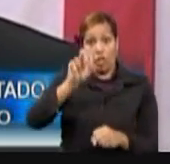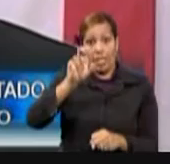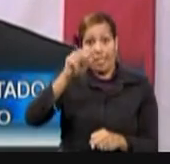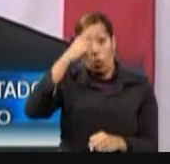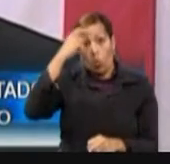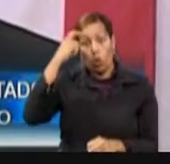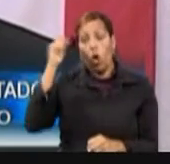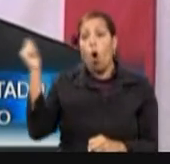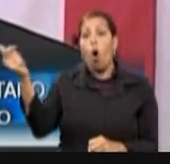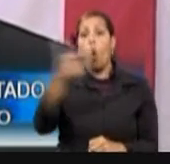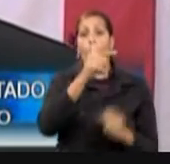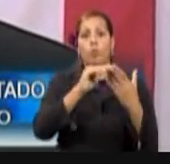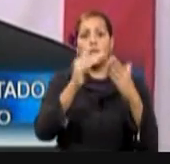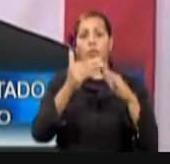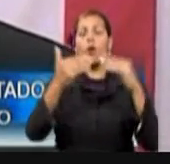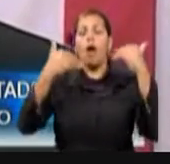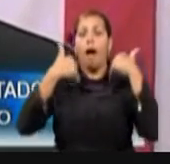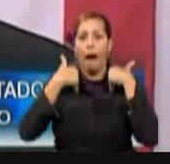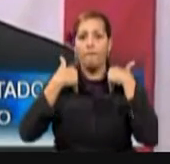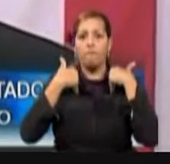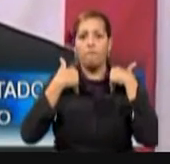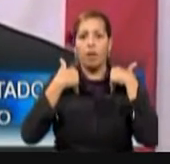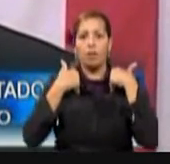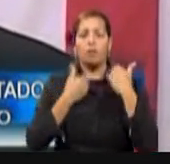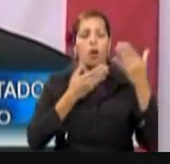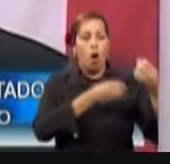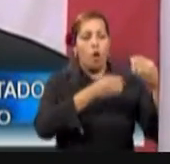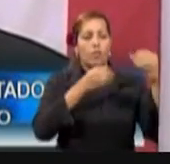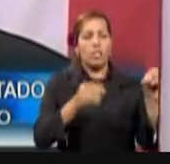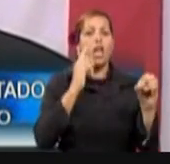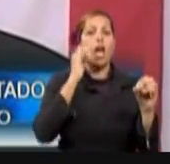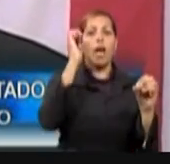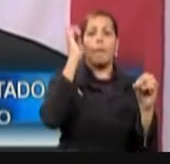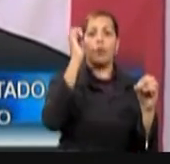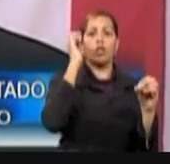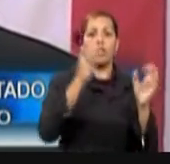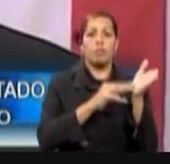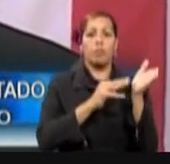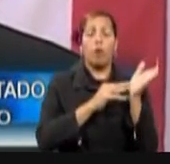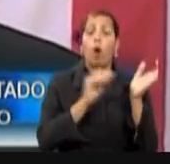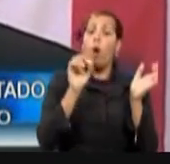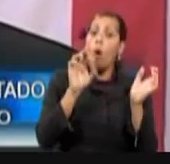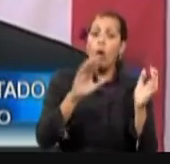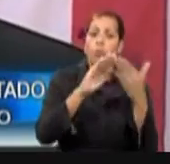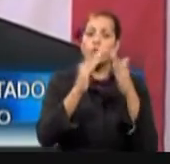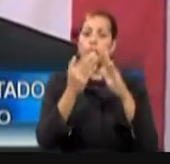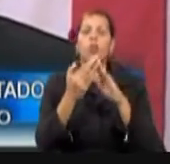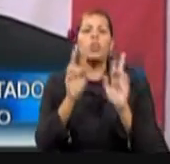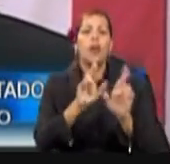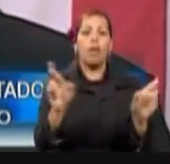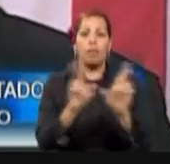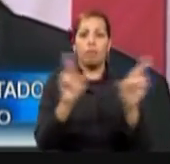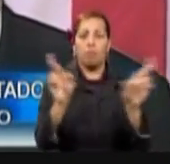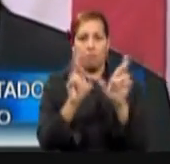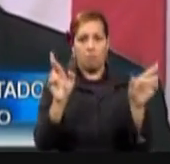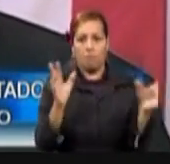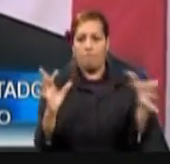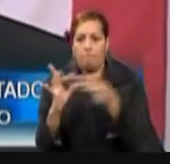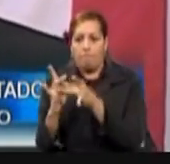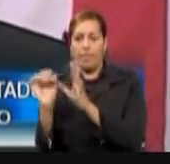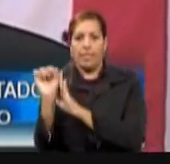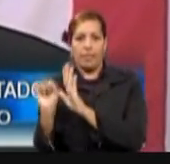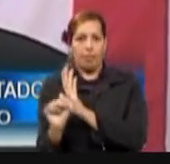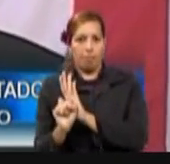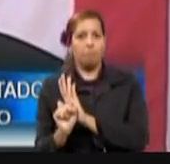municipios contarán con una base del cuerpo de emergencias médicas o un sistema municipal integrado plenamente al estatal.